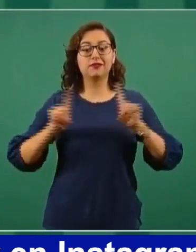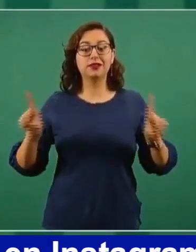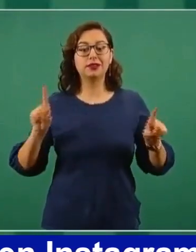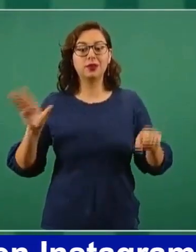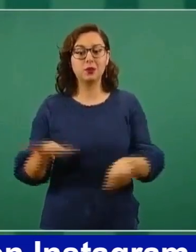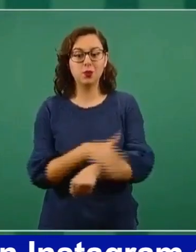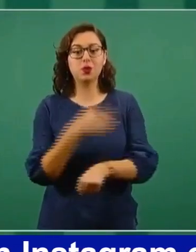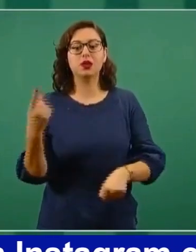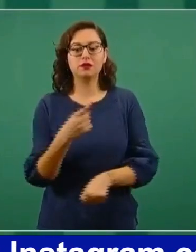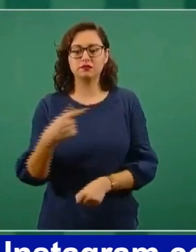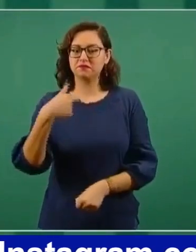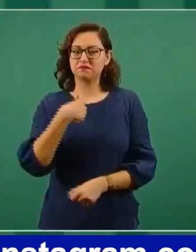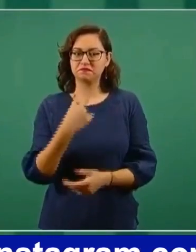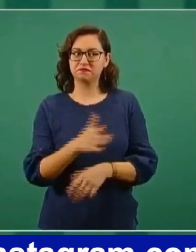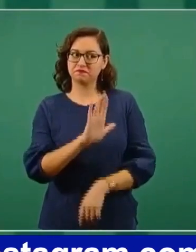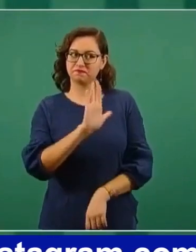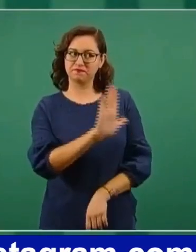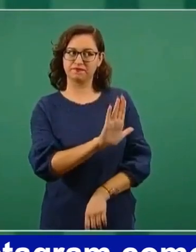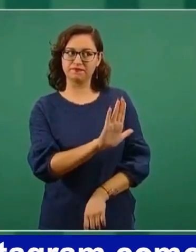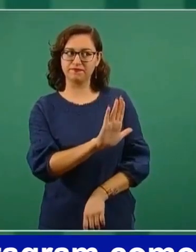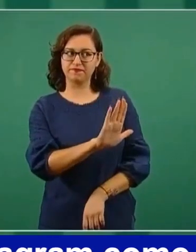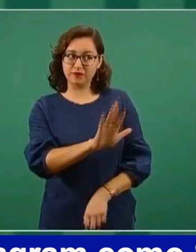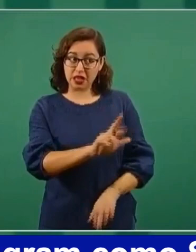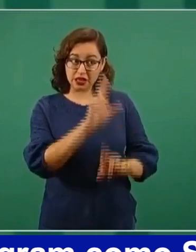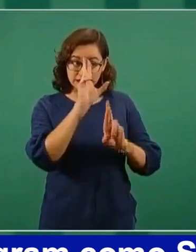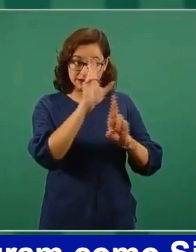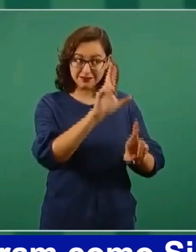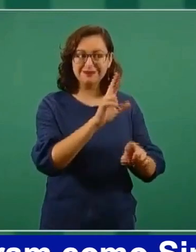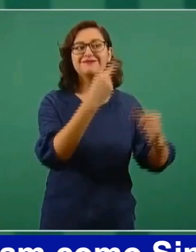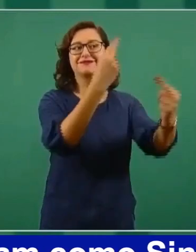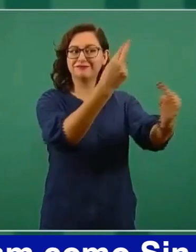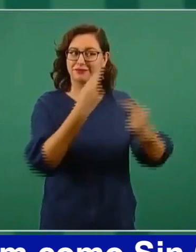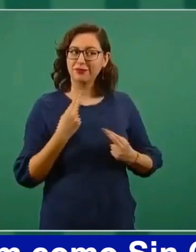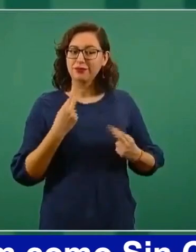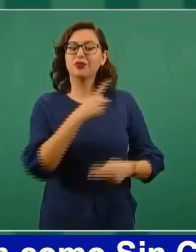tenía que haber una relación de respeto mutuo.